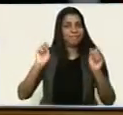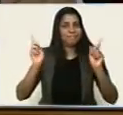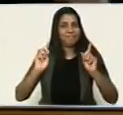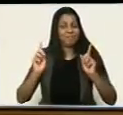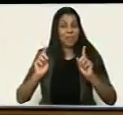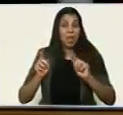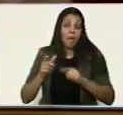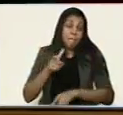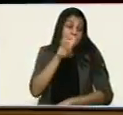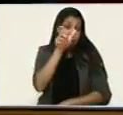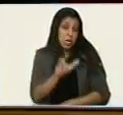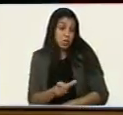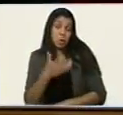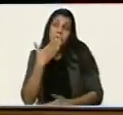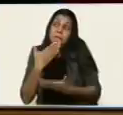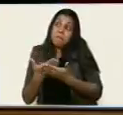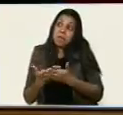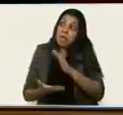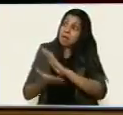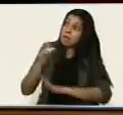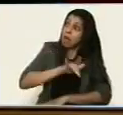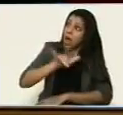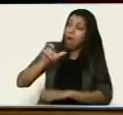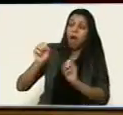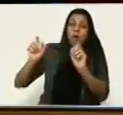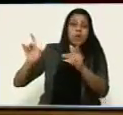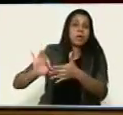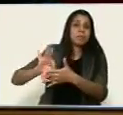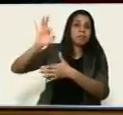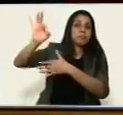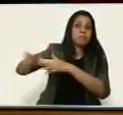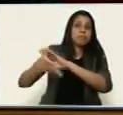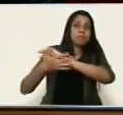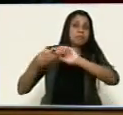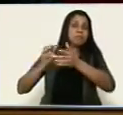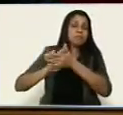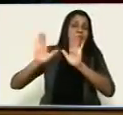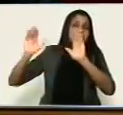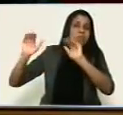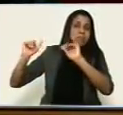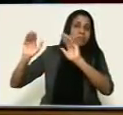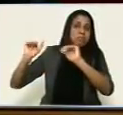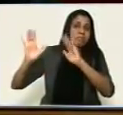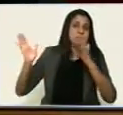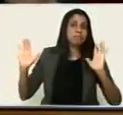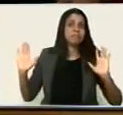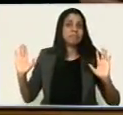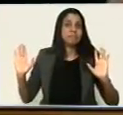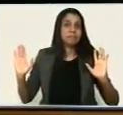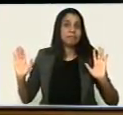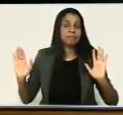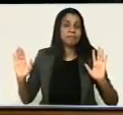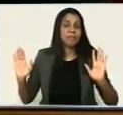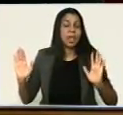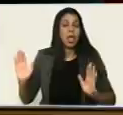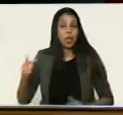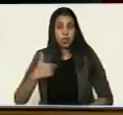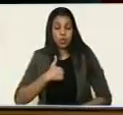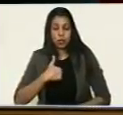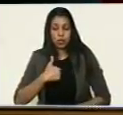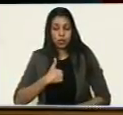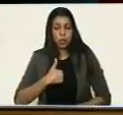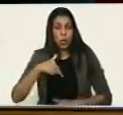Pidió irse. Buen viaje. Buen viaje. Entonces yo, ante esta